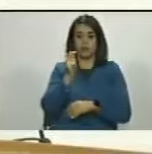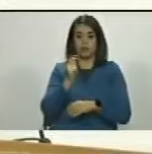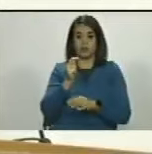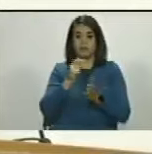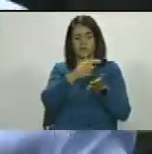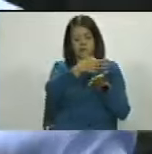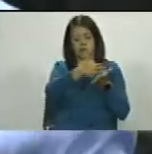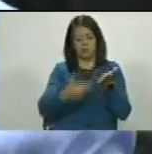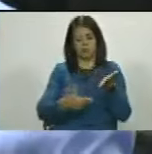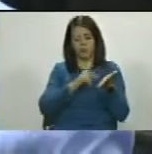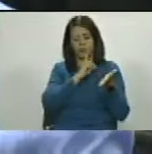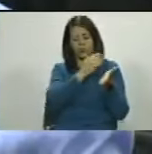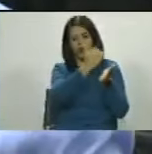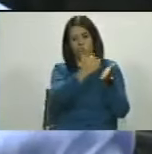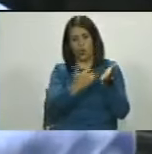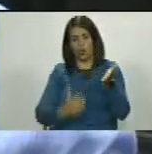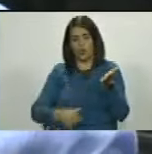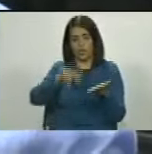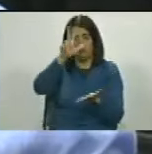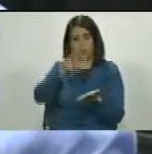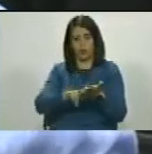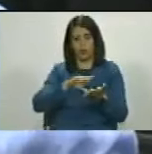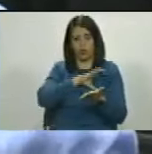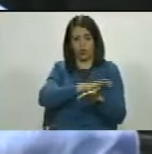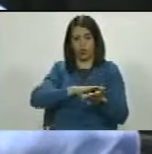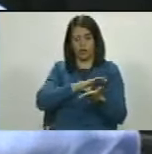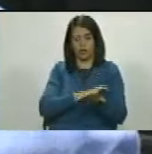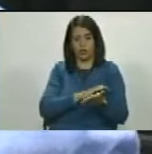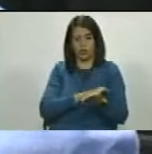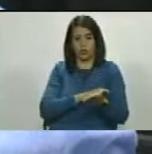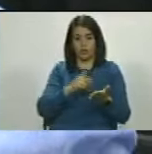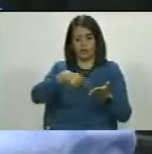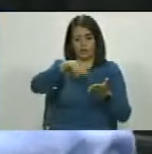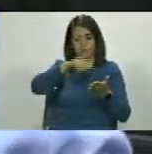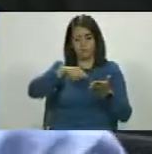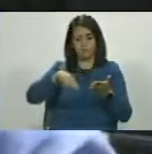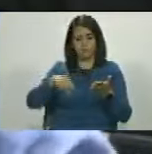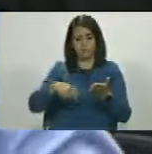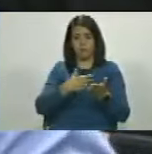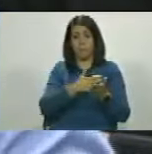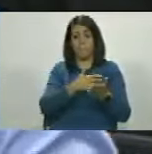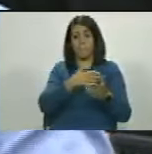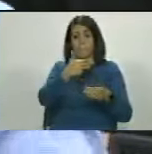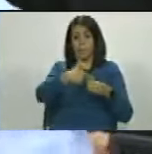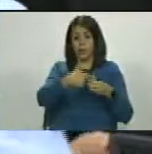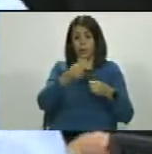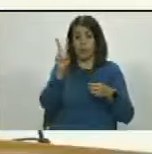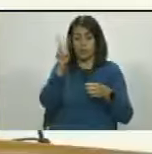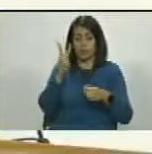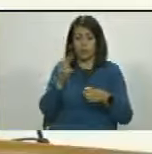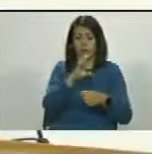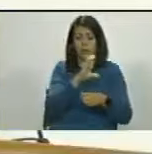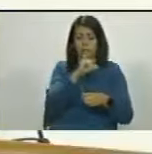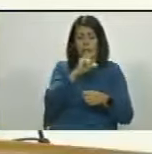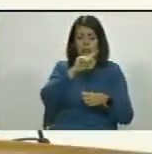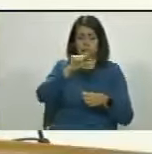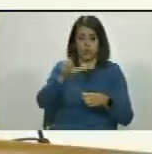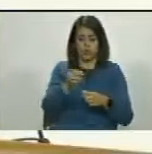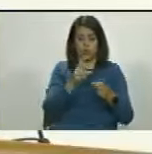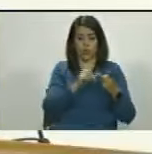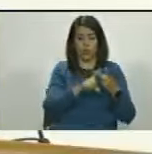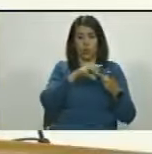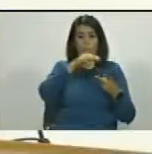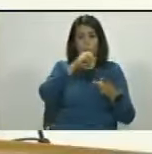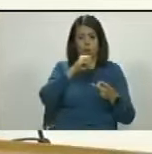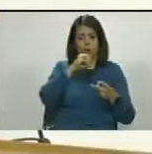que aprobaron todas esas designaciones de las comisiones de PDVSA de CITGO de Monómeros